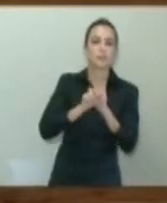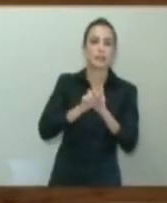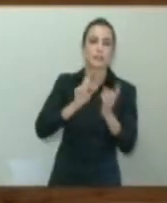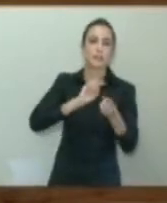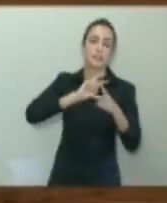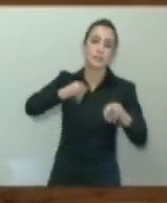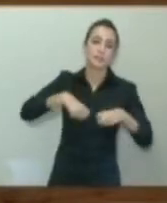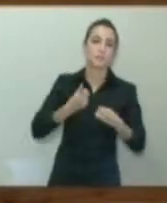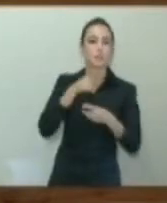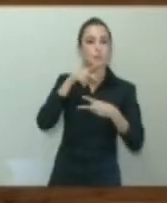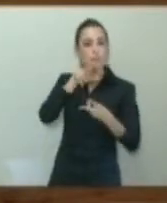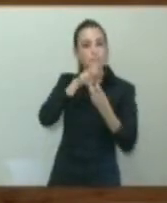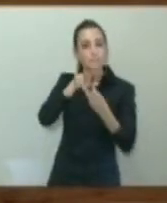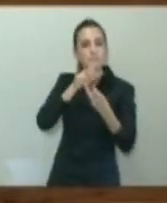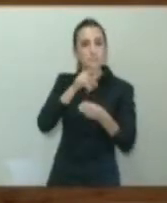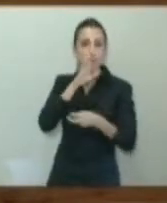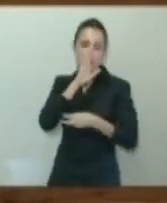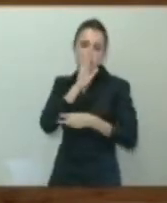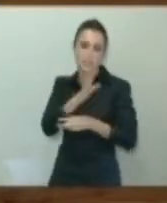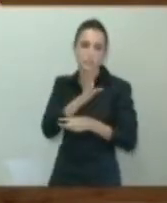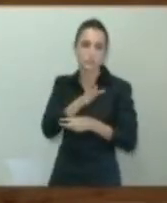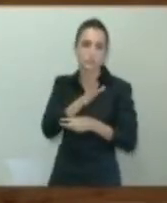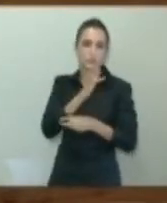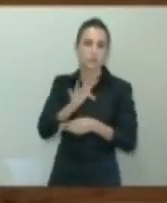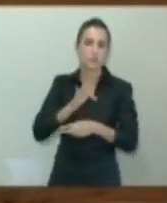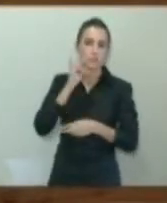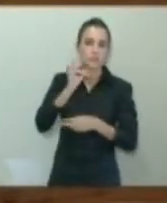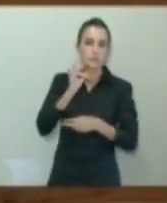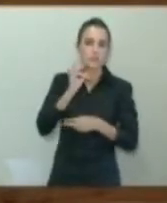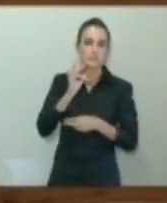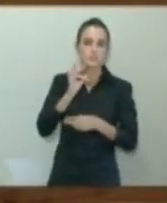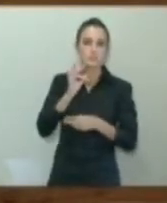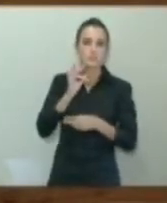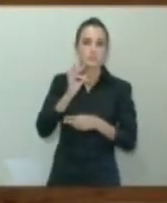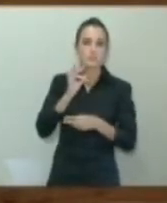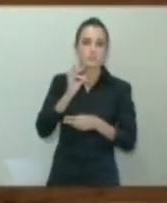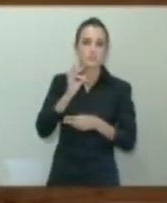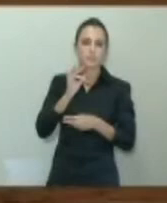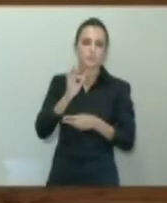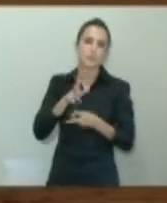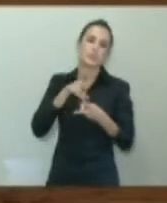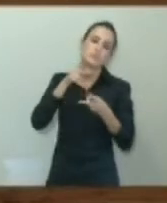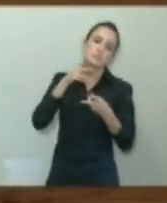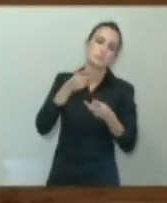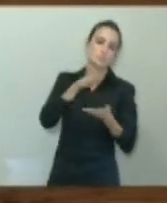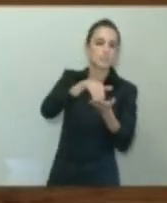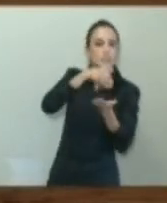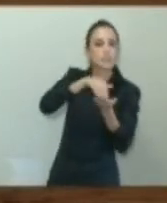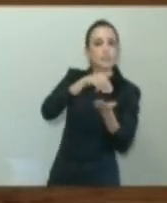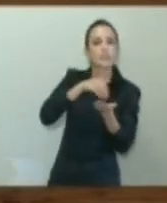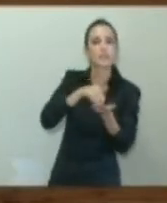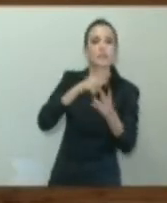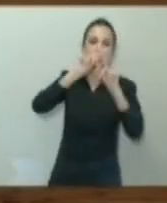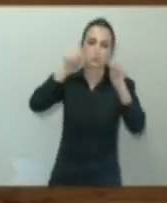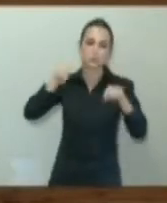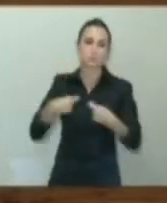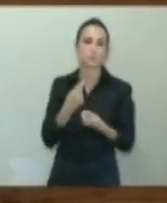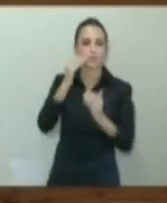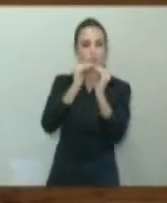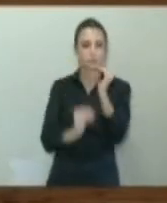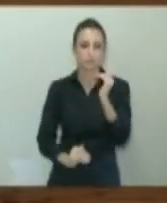fiscal, cuyo efecto más directo habría sido precisamente la disminución de los ingresos presupuestarios. Pero,